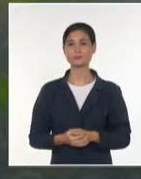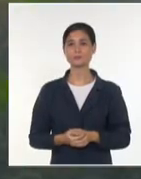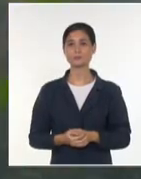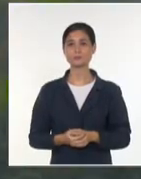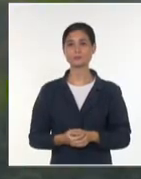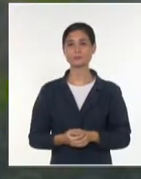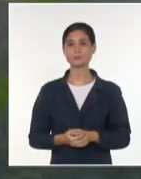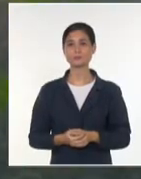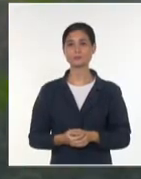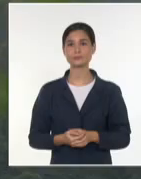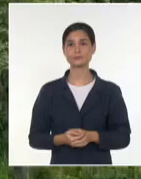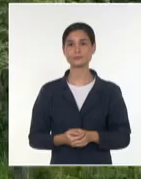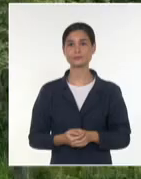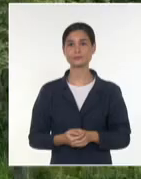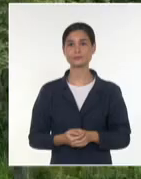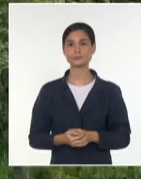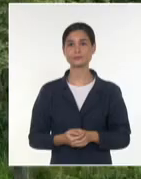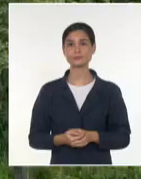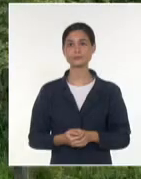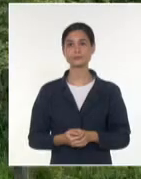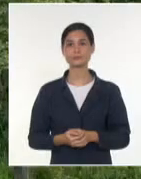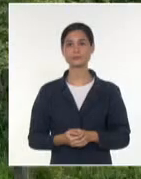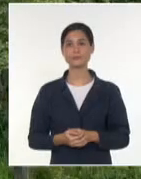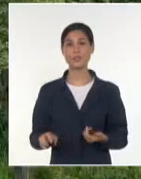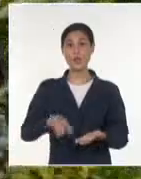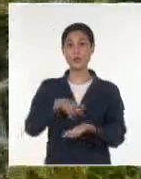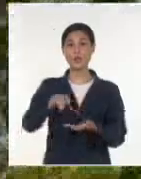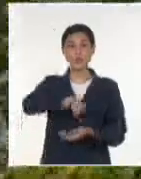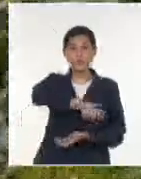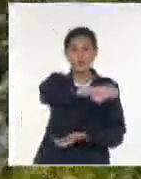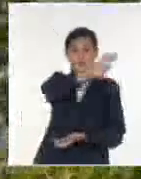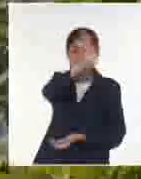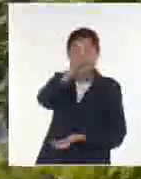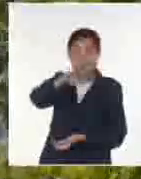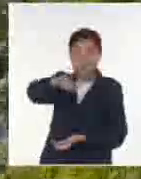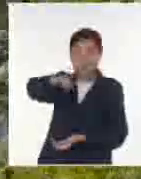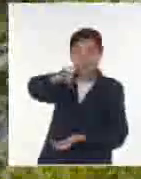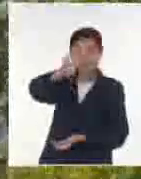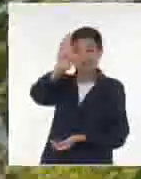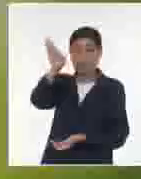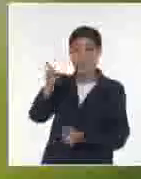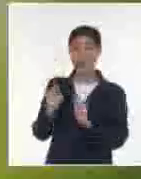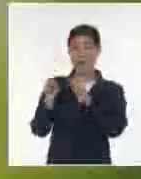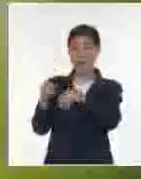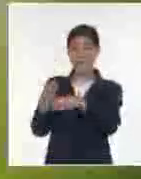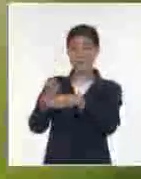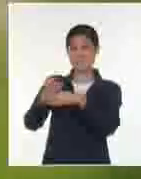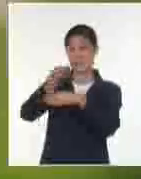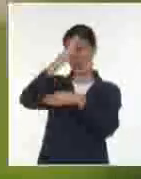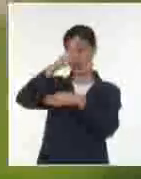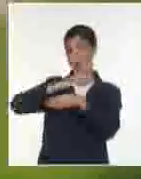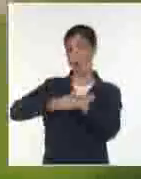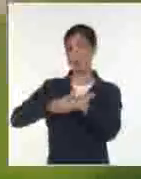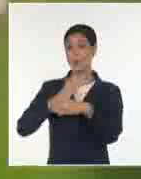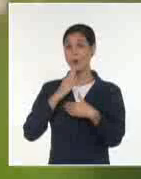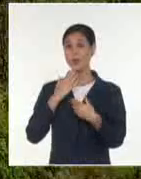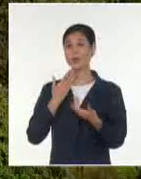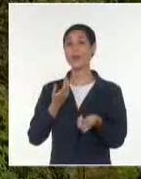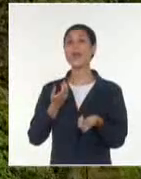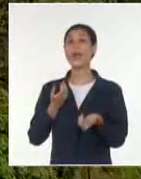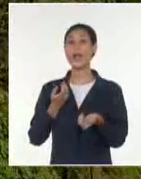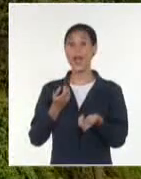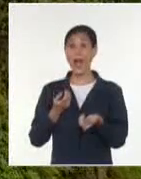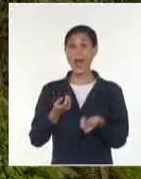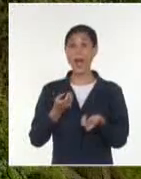En el corazón de la Sierra Maestra, en Santiago de Cuba, se encuentra la exótica reserva de la biosfera vacunao con singularidades tan atractivas